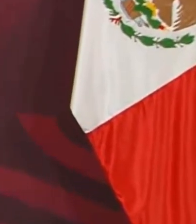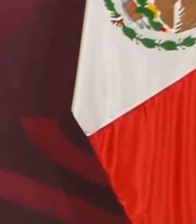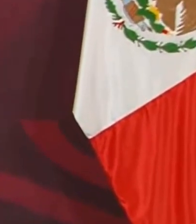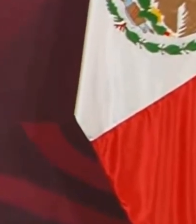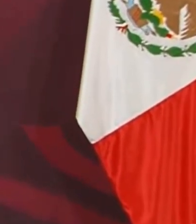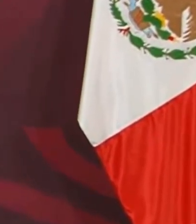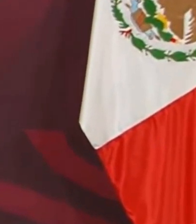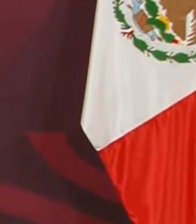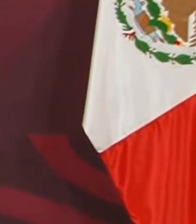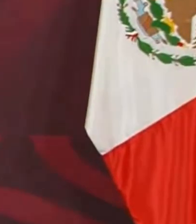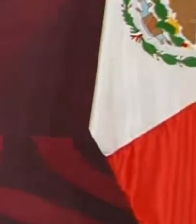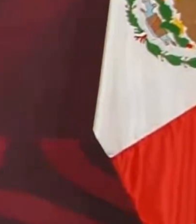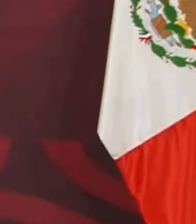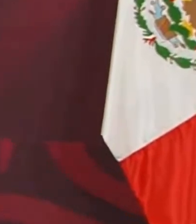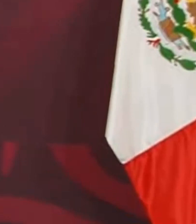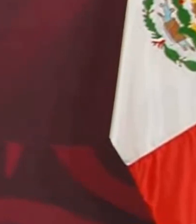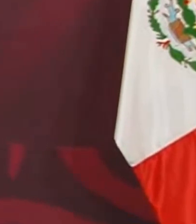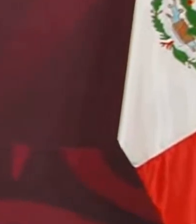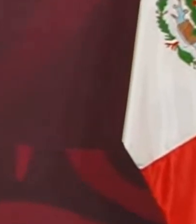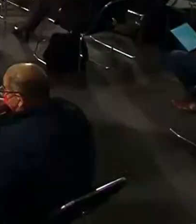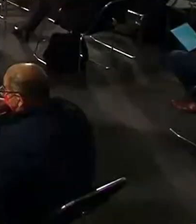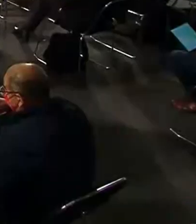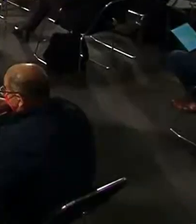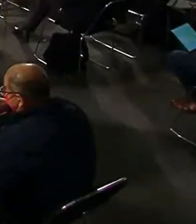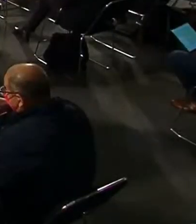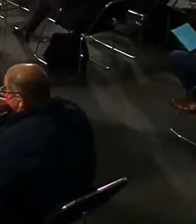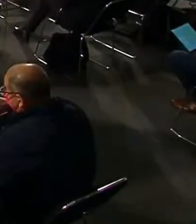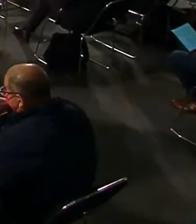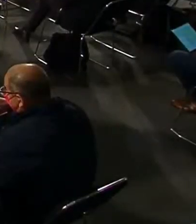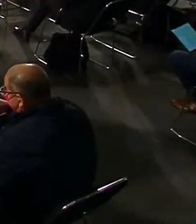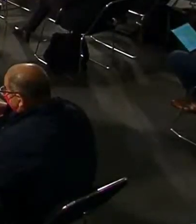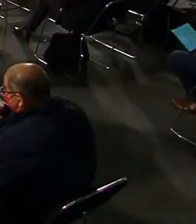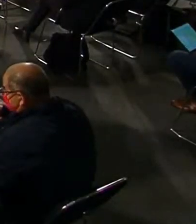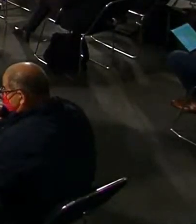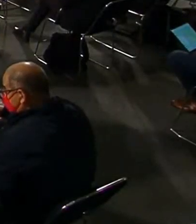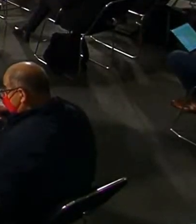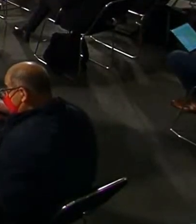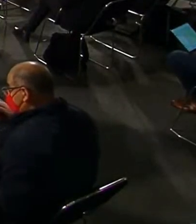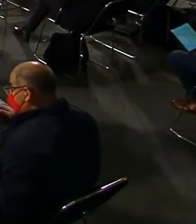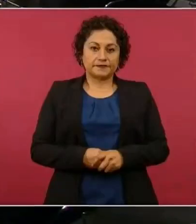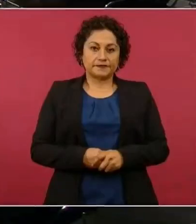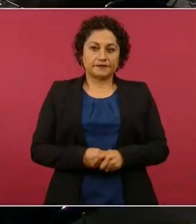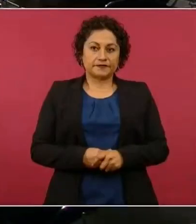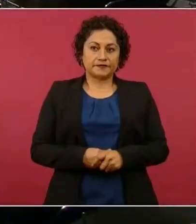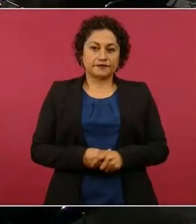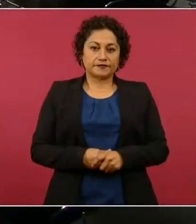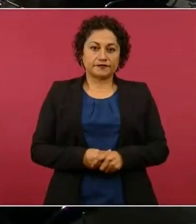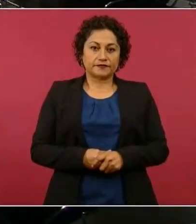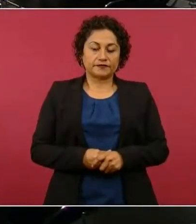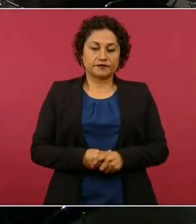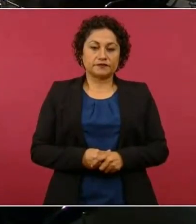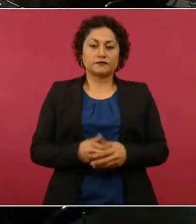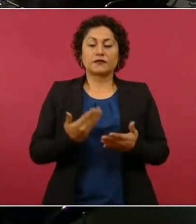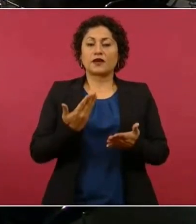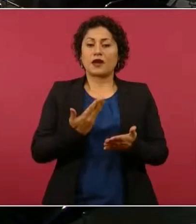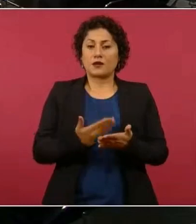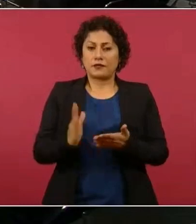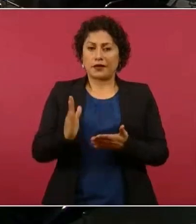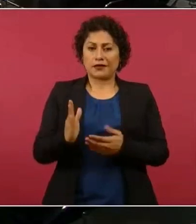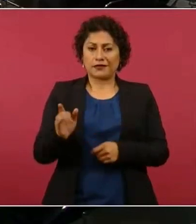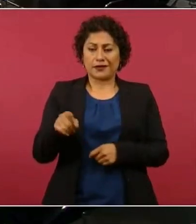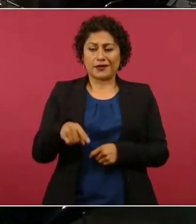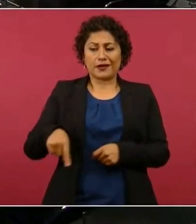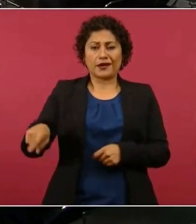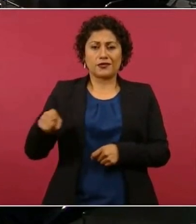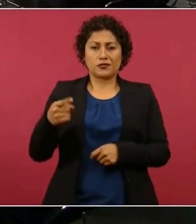Además, ellos mandaban y mandaban los dueños de las